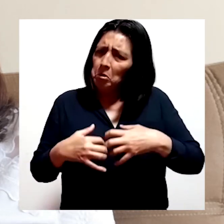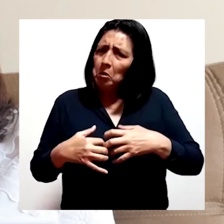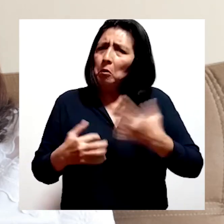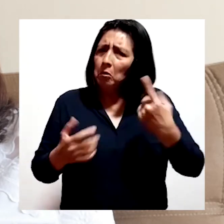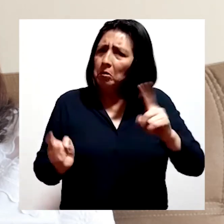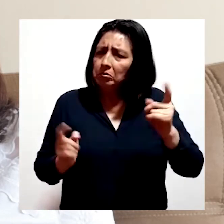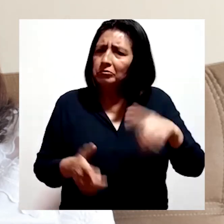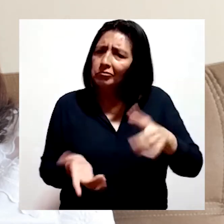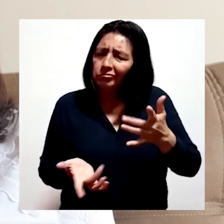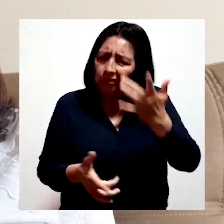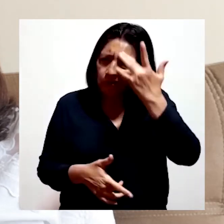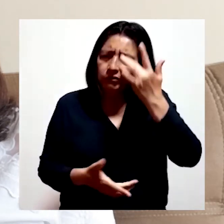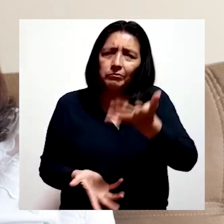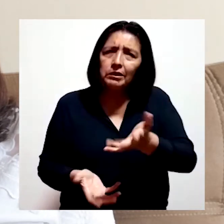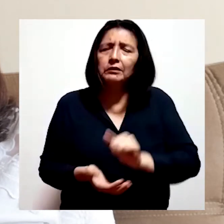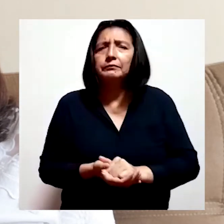enfermedad.